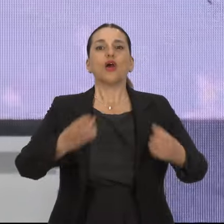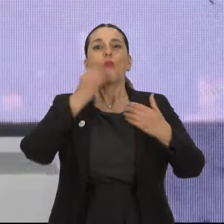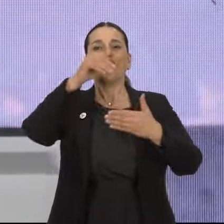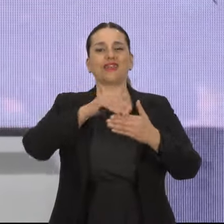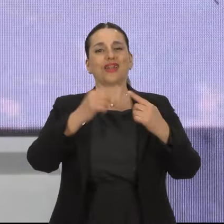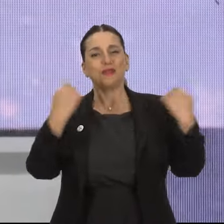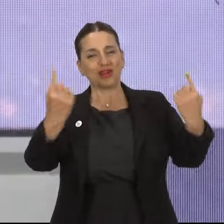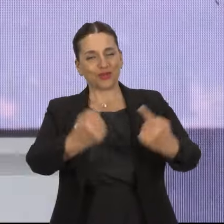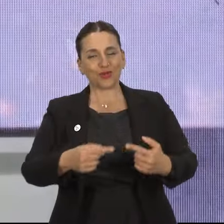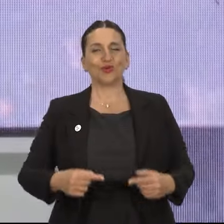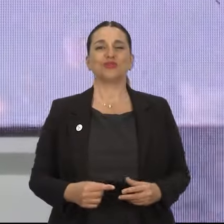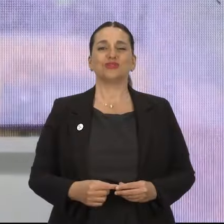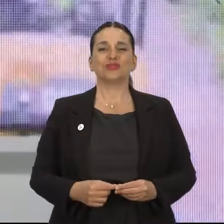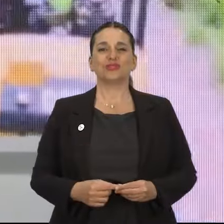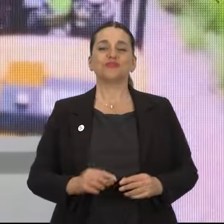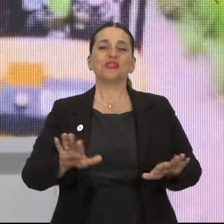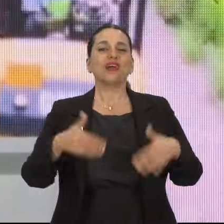Buenas tardes para todos.